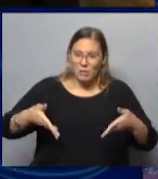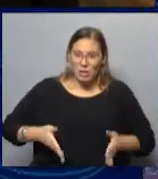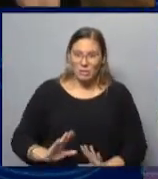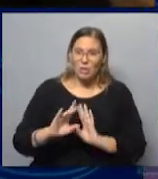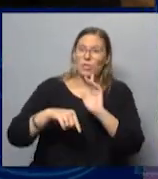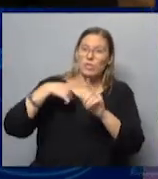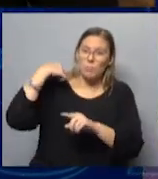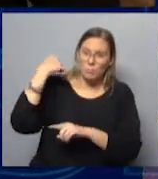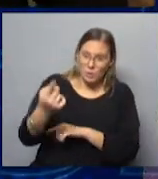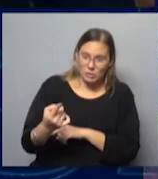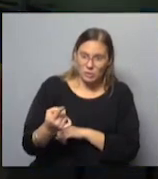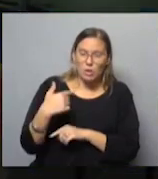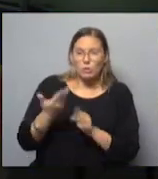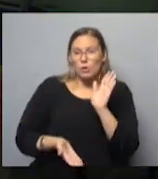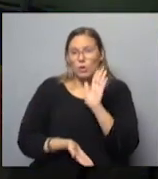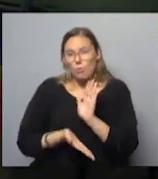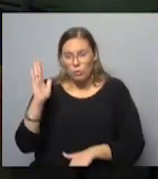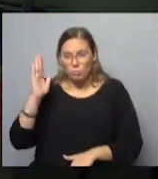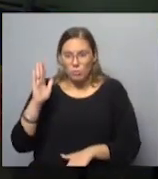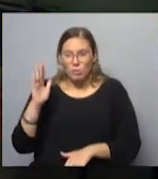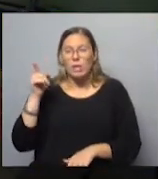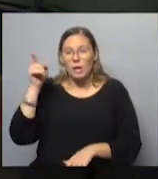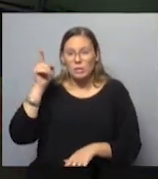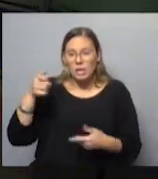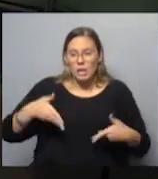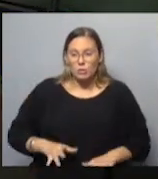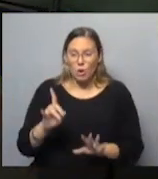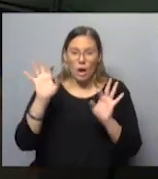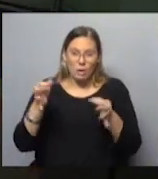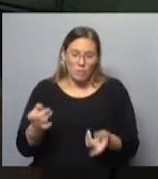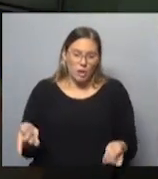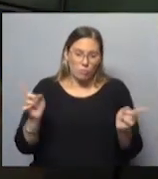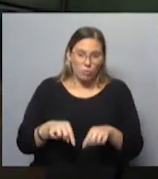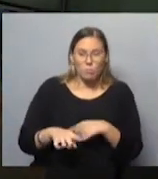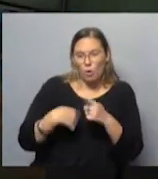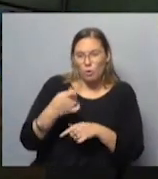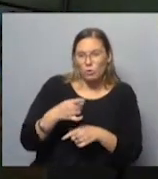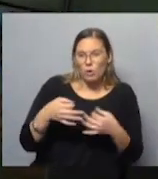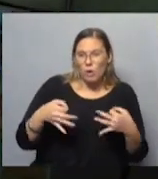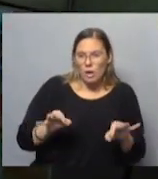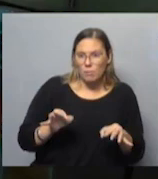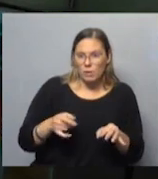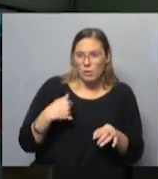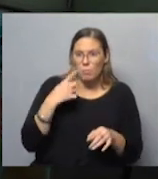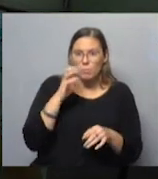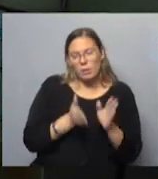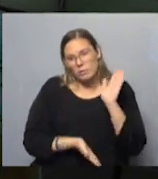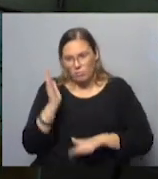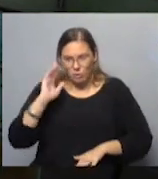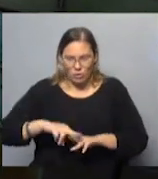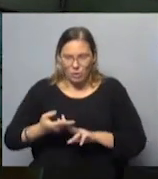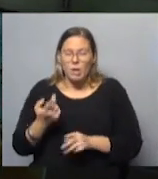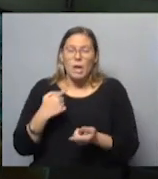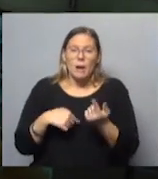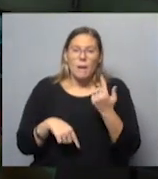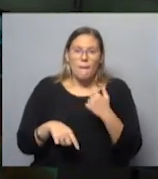después, o sea, nosotros no fuimos al exilio, después en el exilio nació una de mis hermanas, después volvimos y nació el resto de mis hermanos y después mis padres se volvieron ahí. Pero